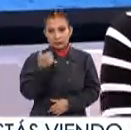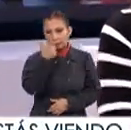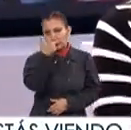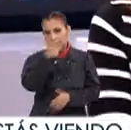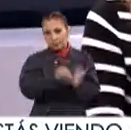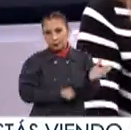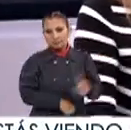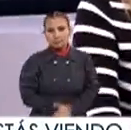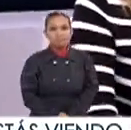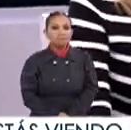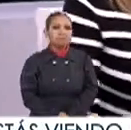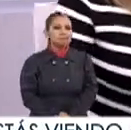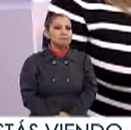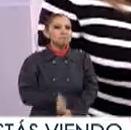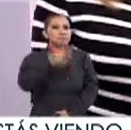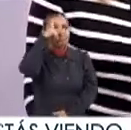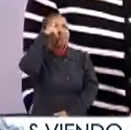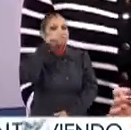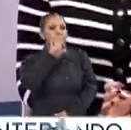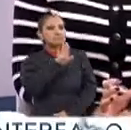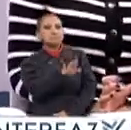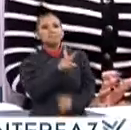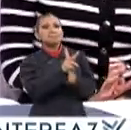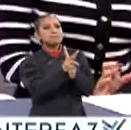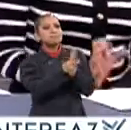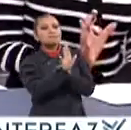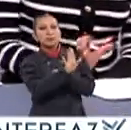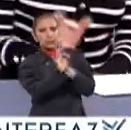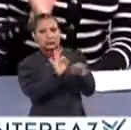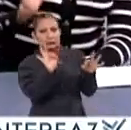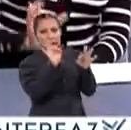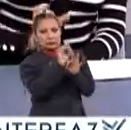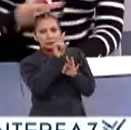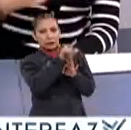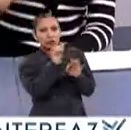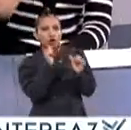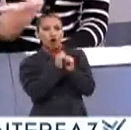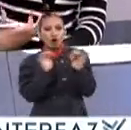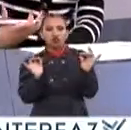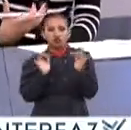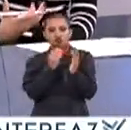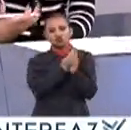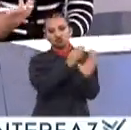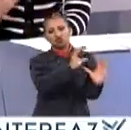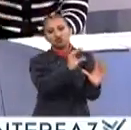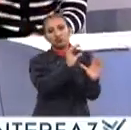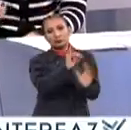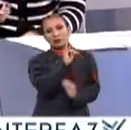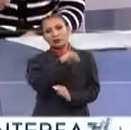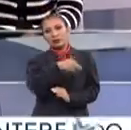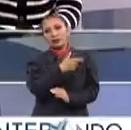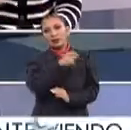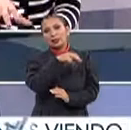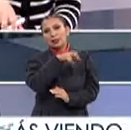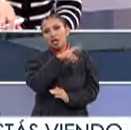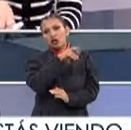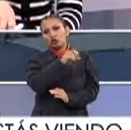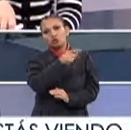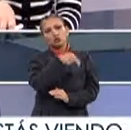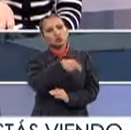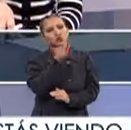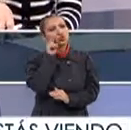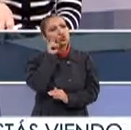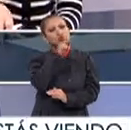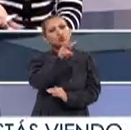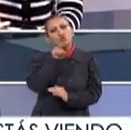estos siete meses Claro México es uno de los países Más importantes En cuanto a formación Precisamente de ingenieros ¿Cómo